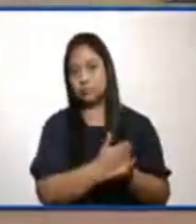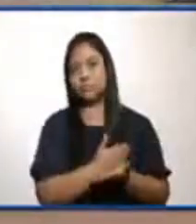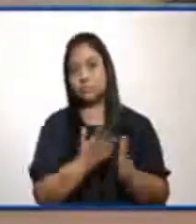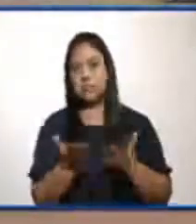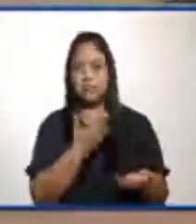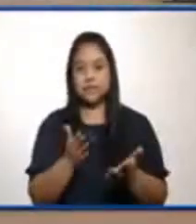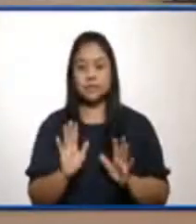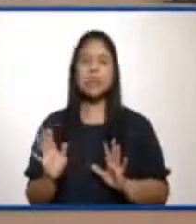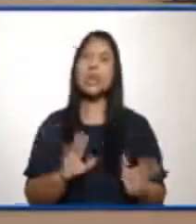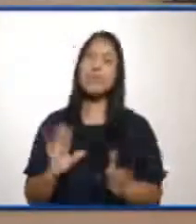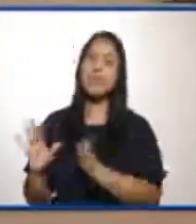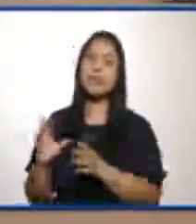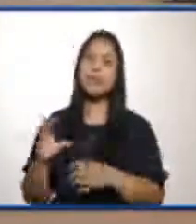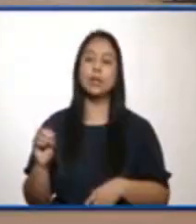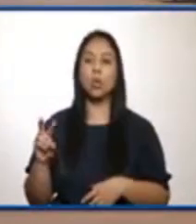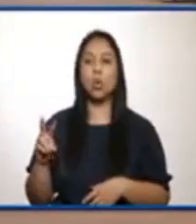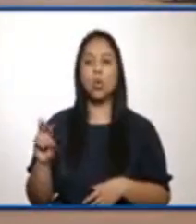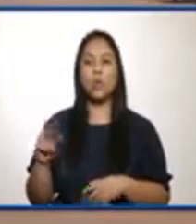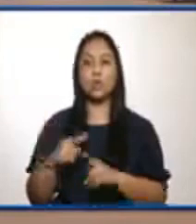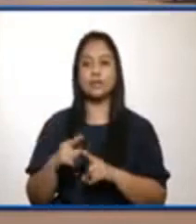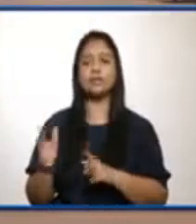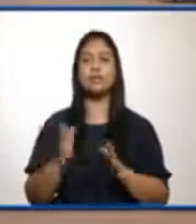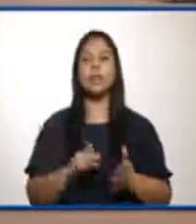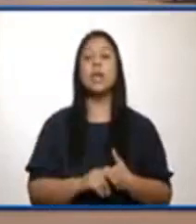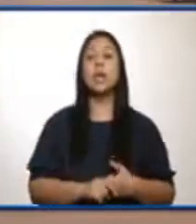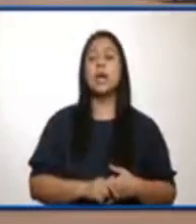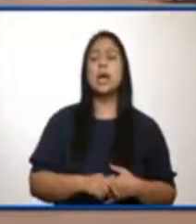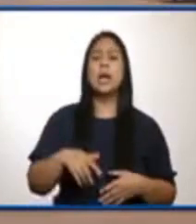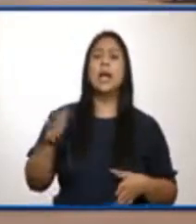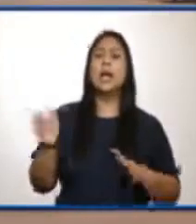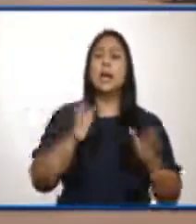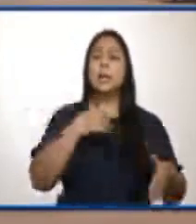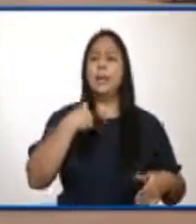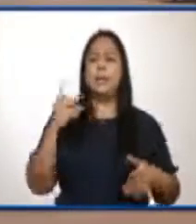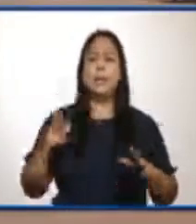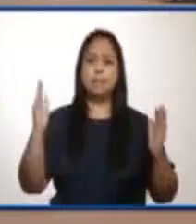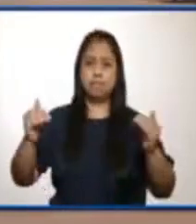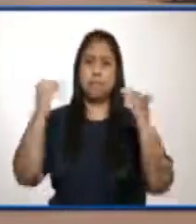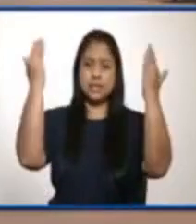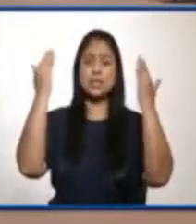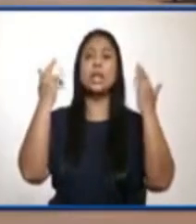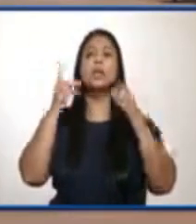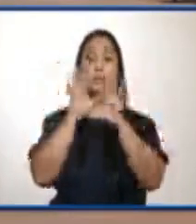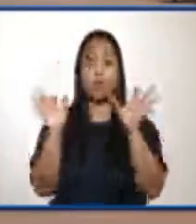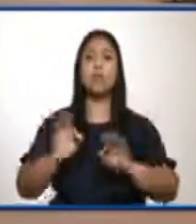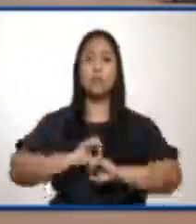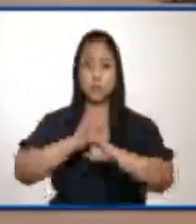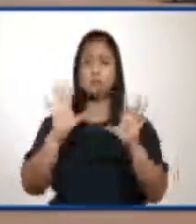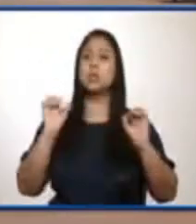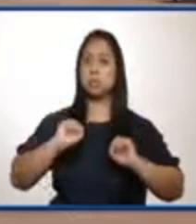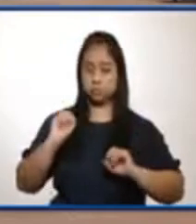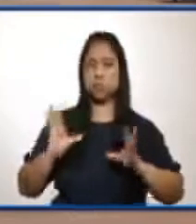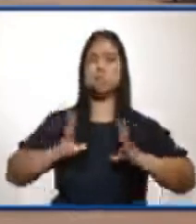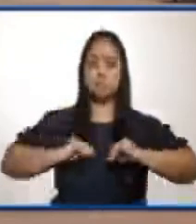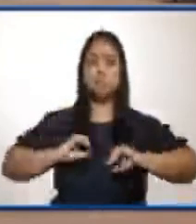En relación a que si estoy de acuerdo con el proceso de elección de magistrados de forma transparente, por supuesto que estoy de acuerdo.